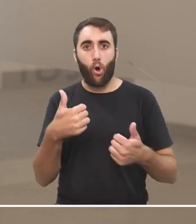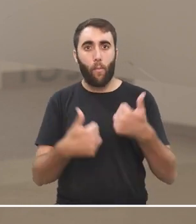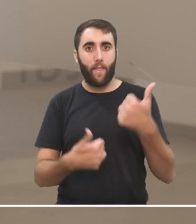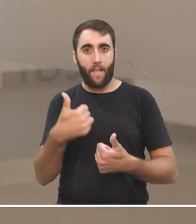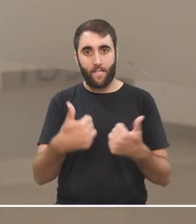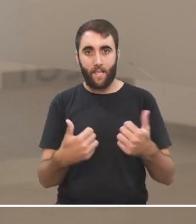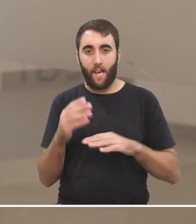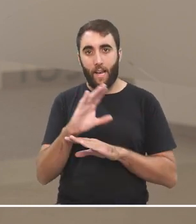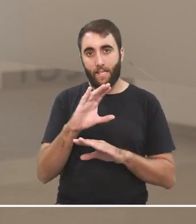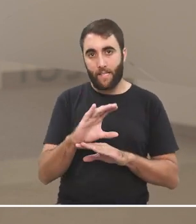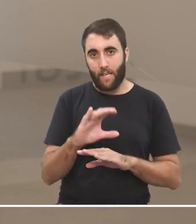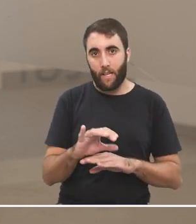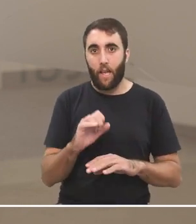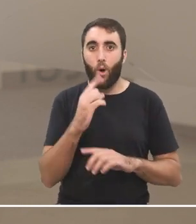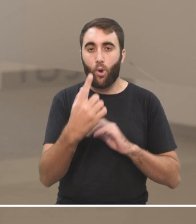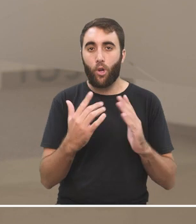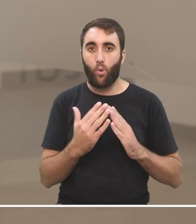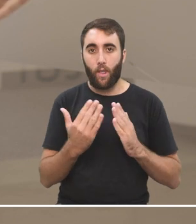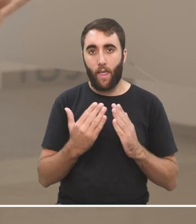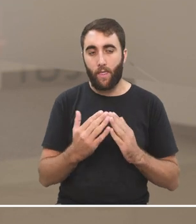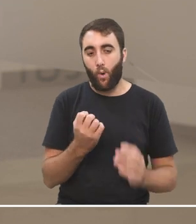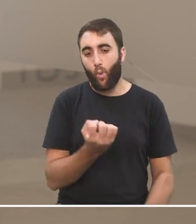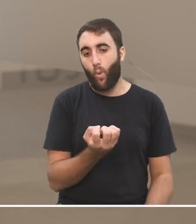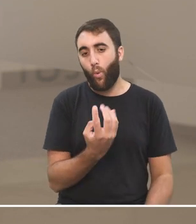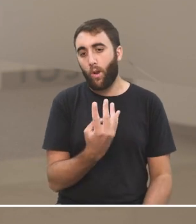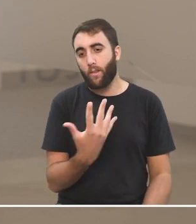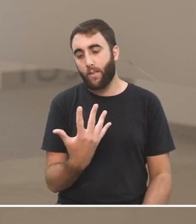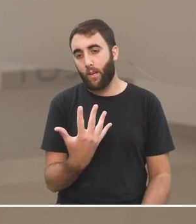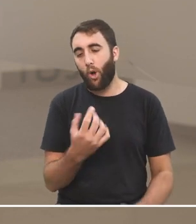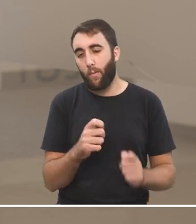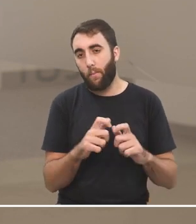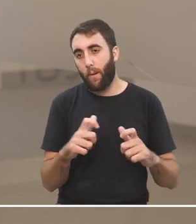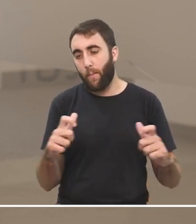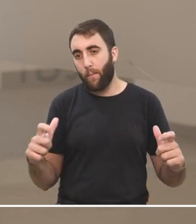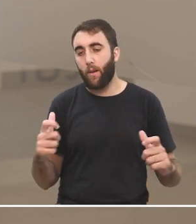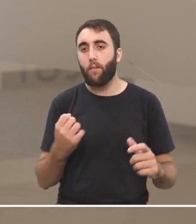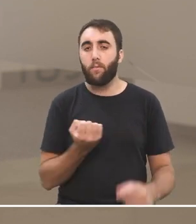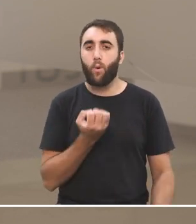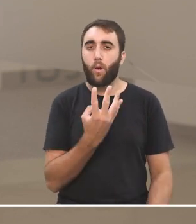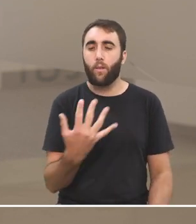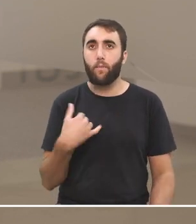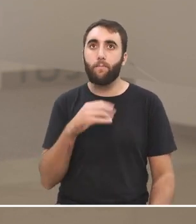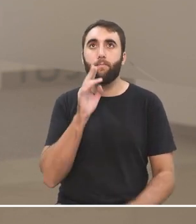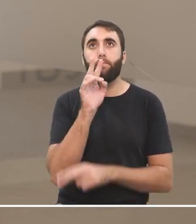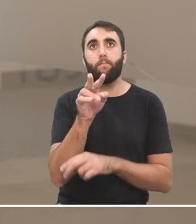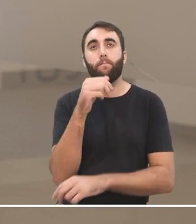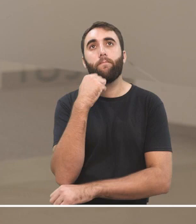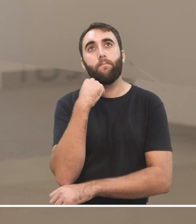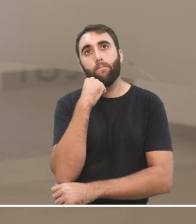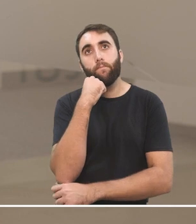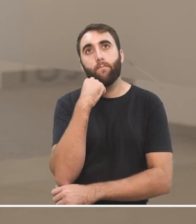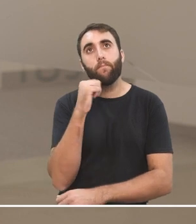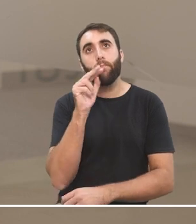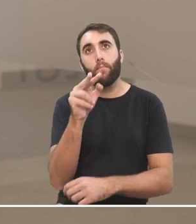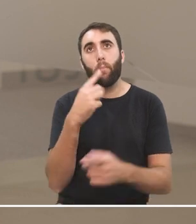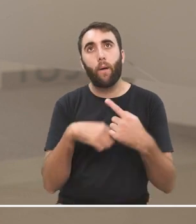clase. Porque yo daba la clase y había algunos estudiantes, cuatro o cinco, después a veces un poco más, que me veían a mí, me escuchaban a mí, pero